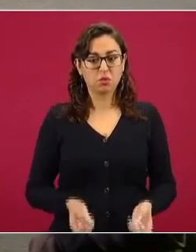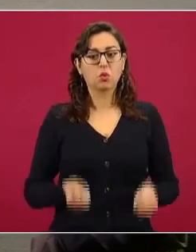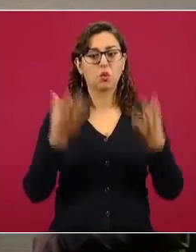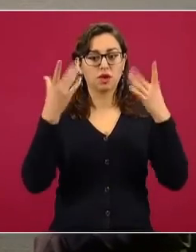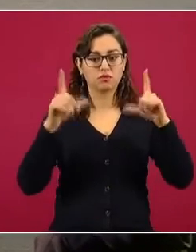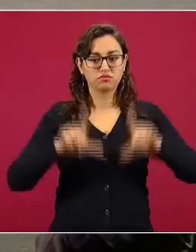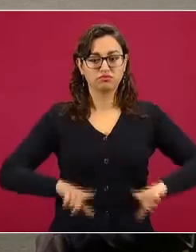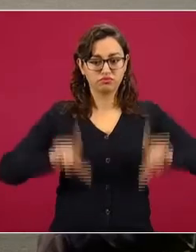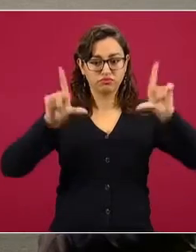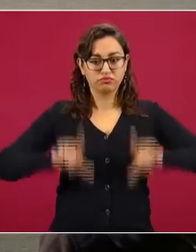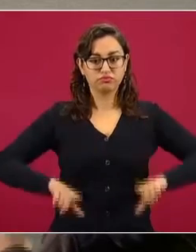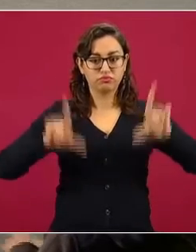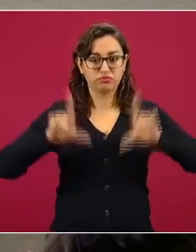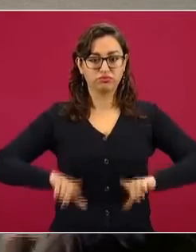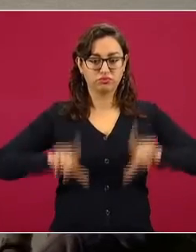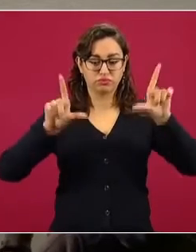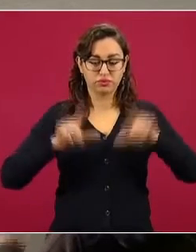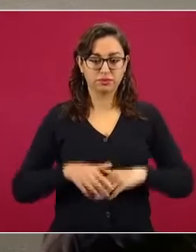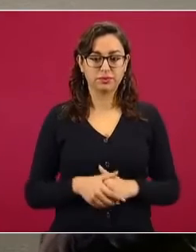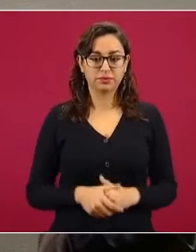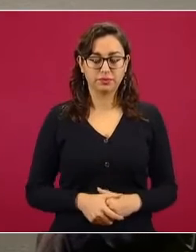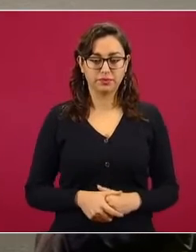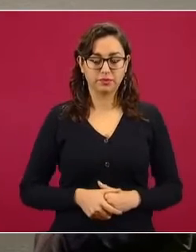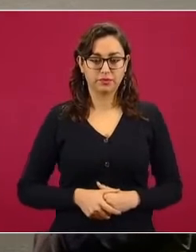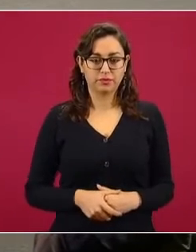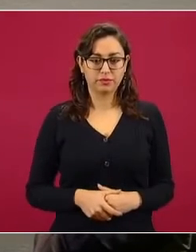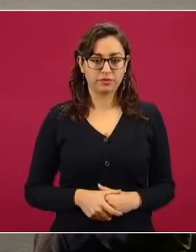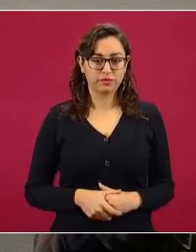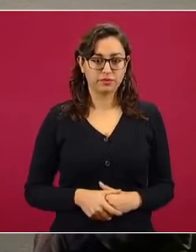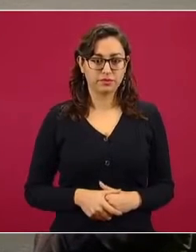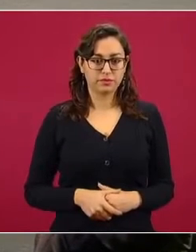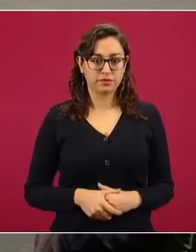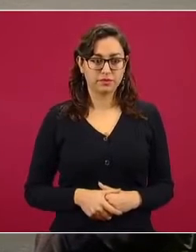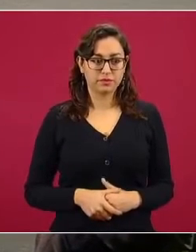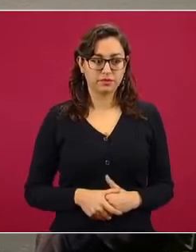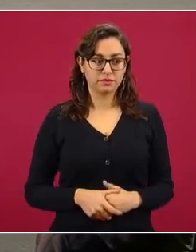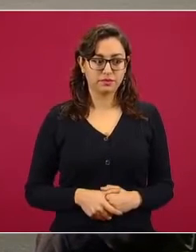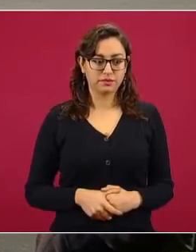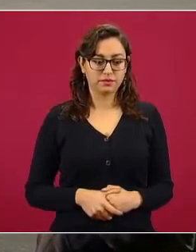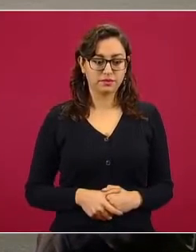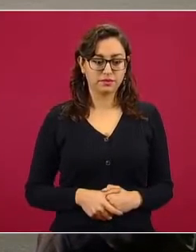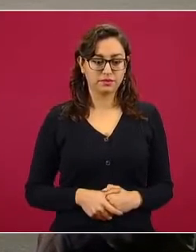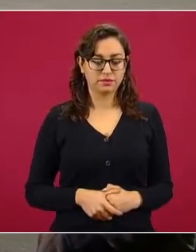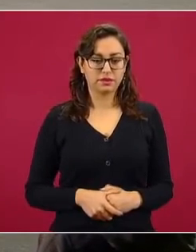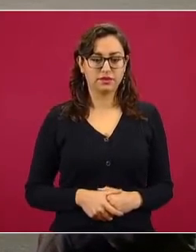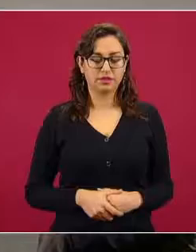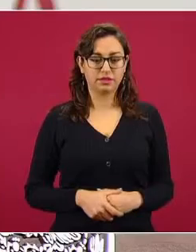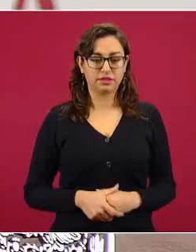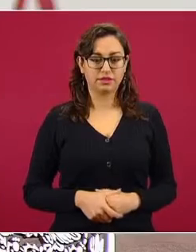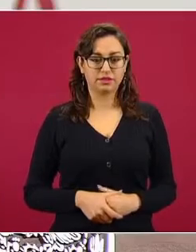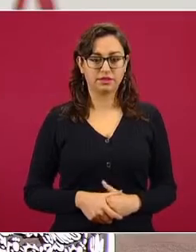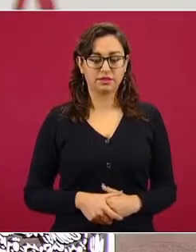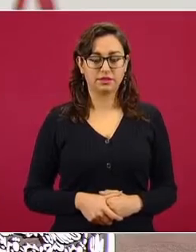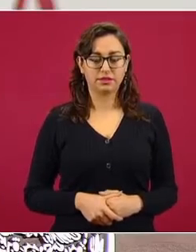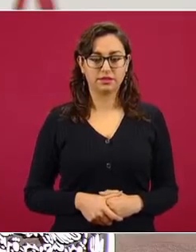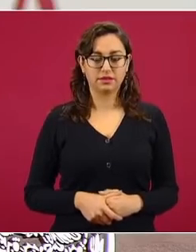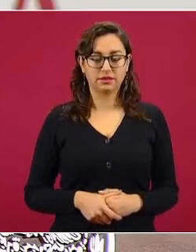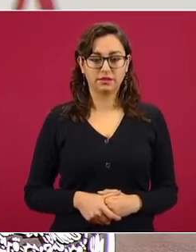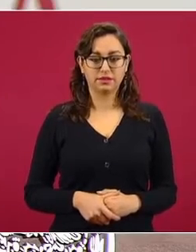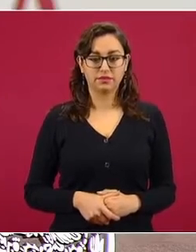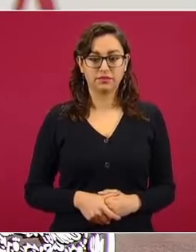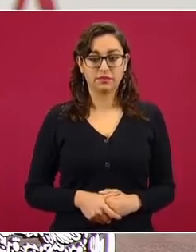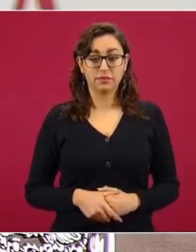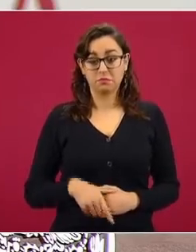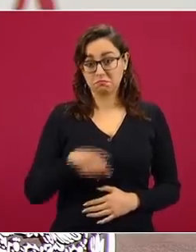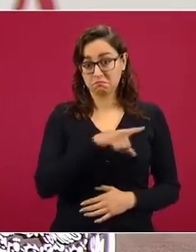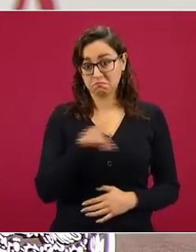No, pero velo pasando, a ver los subtítulos, ya se lo dejamos